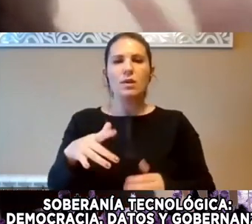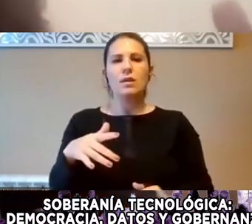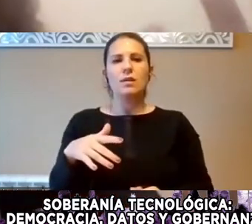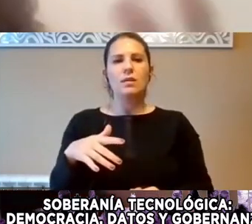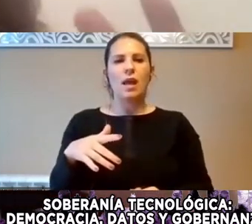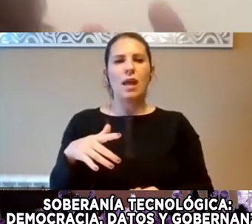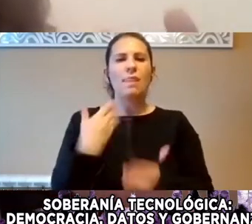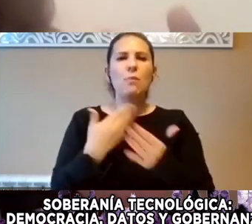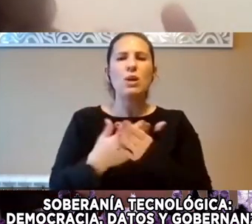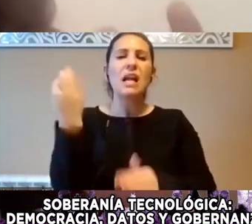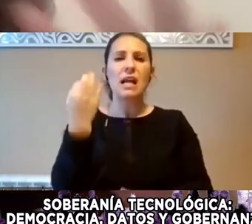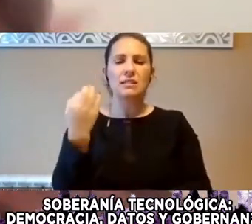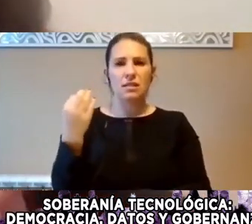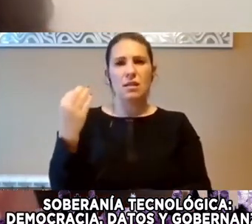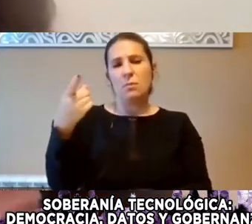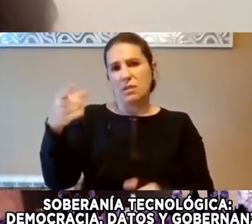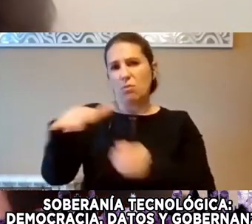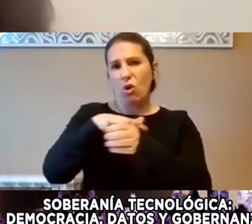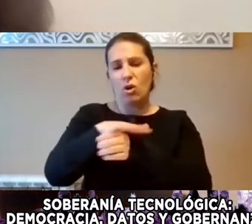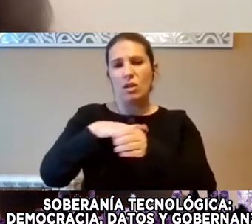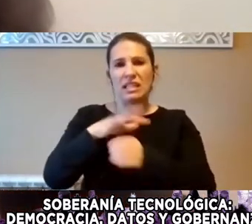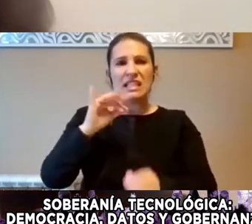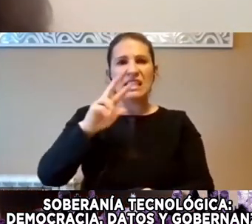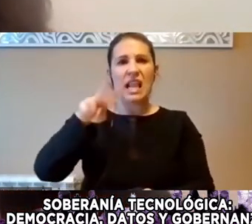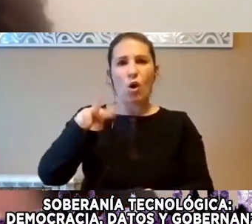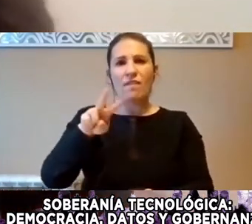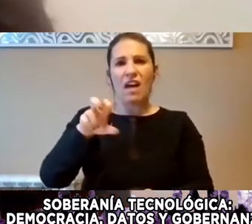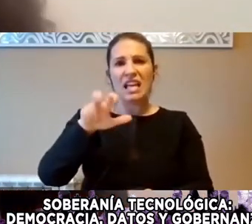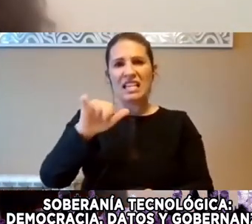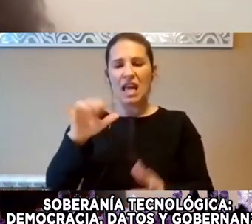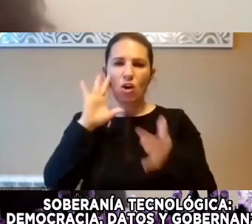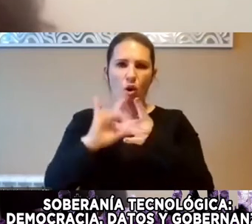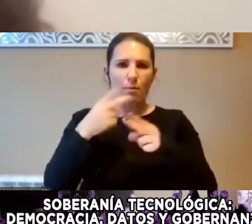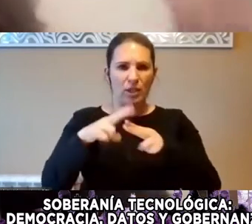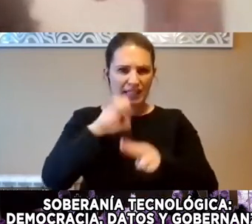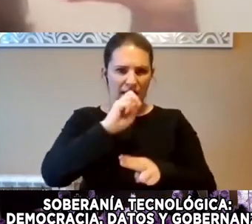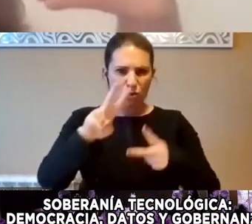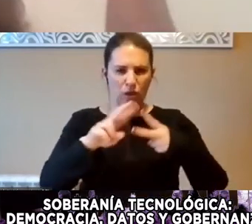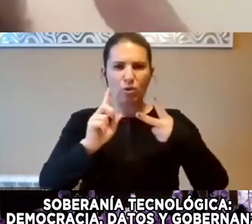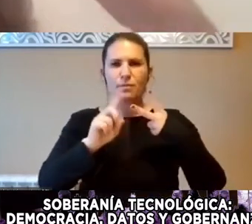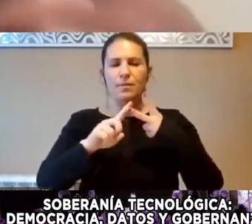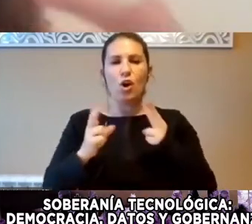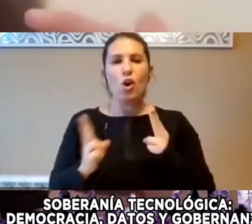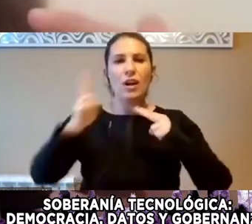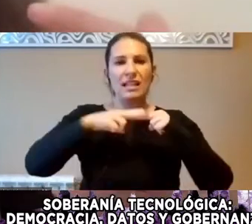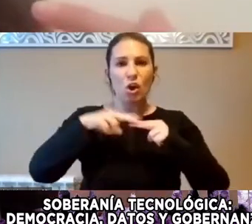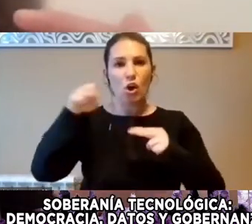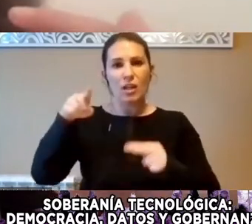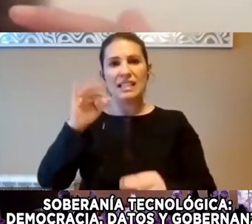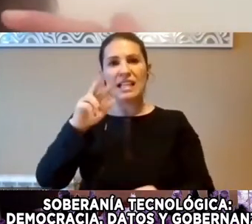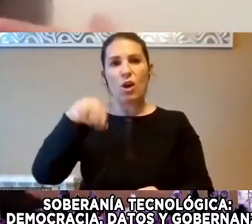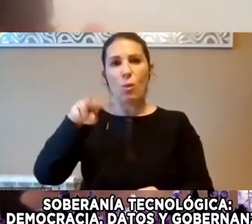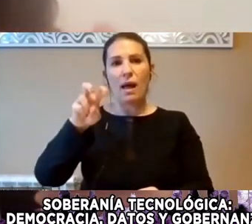La Conexión De Silicon Valley Con La Política De Estado De Estados Unidos Número Dos La Conexión Silicon Valley